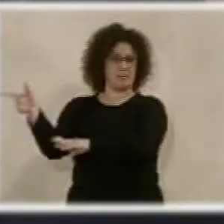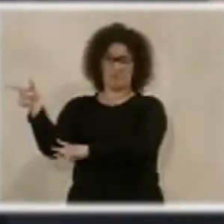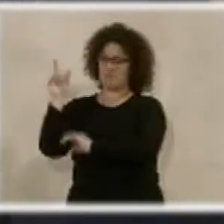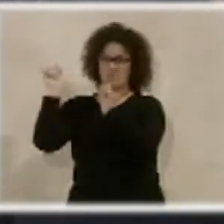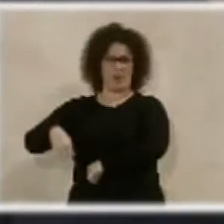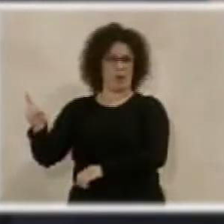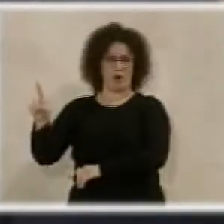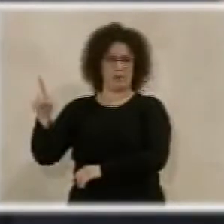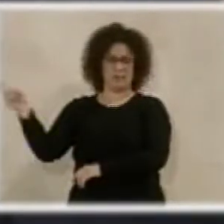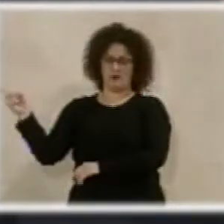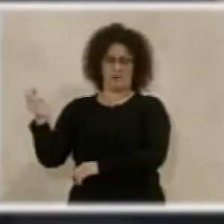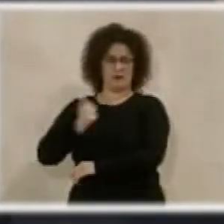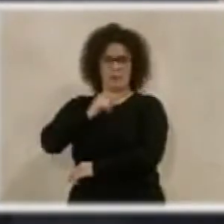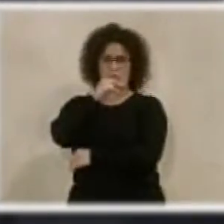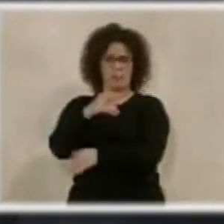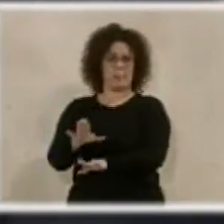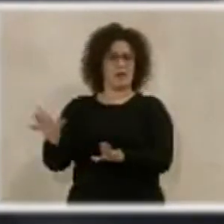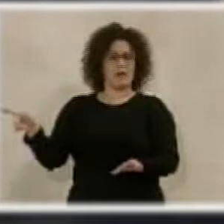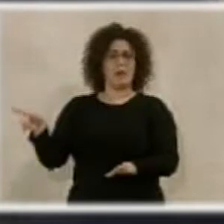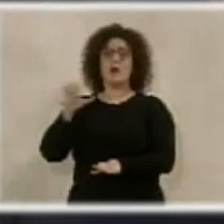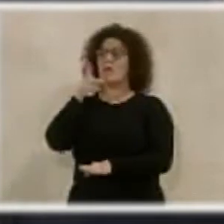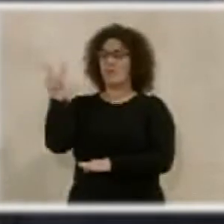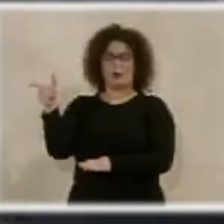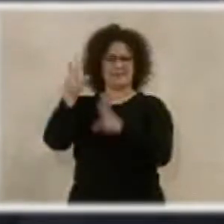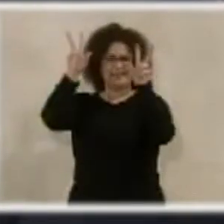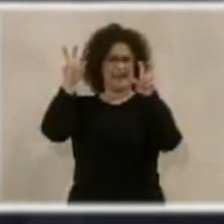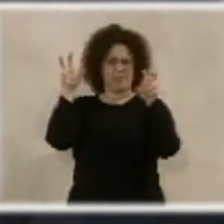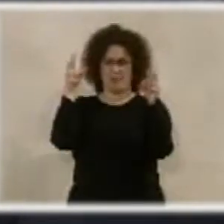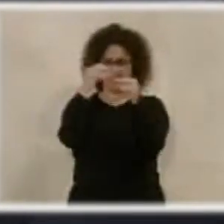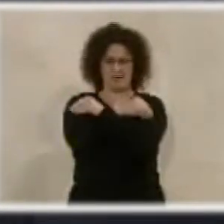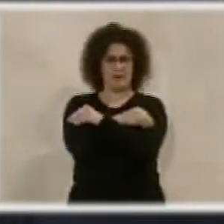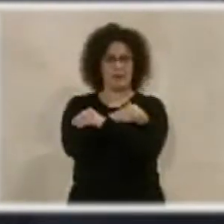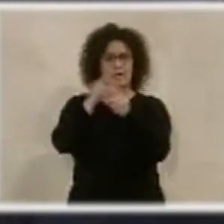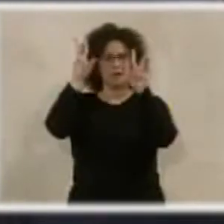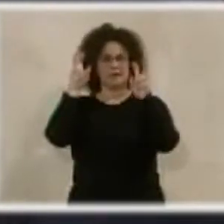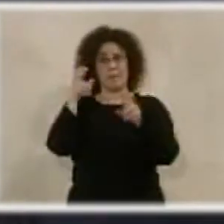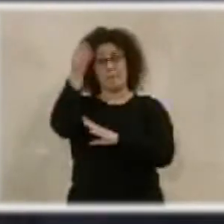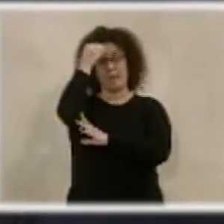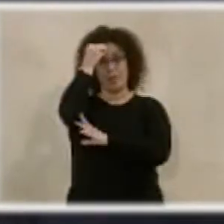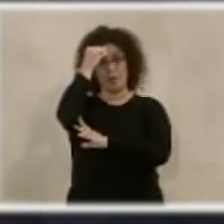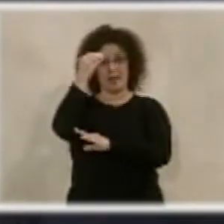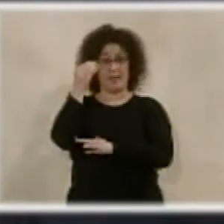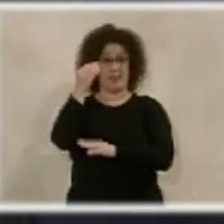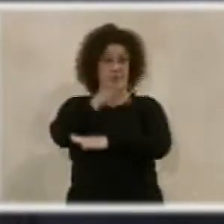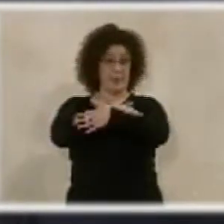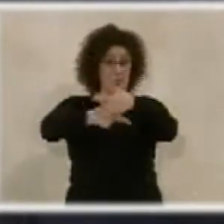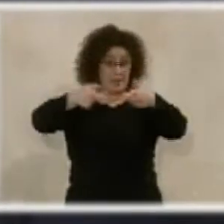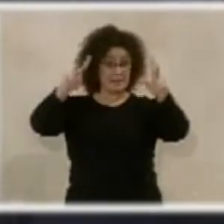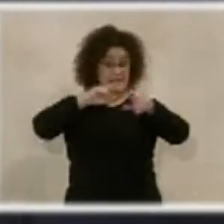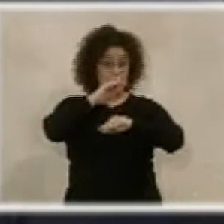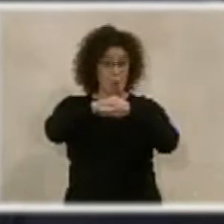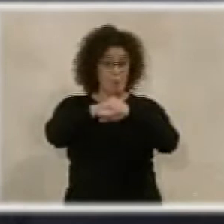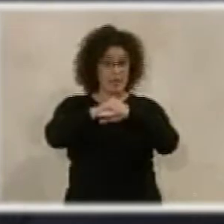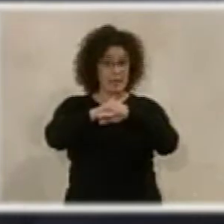parte, muy desacertado, sobre todo porque es que no tiene nada que ver, si hablamos de memoria democrática al cumplimiento,